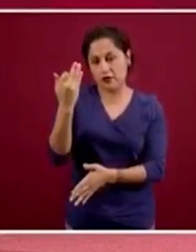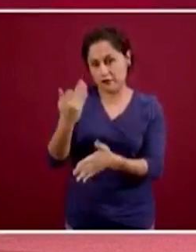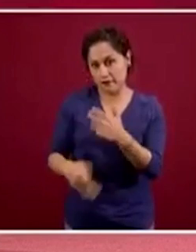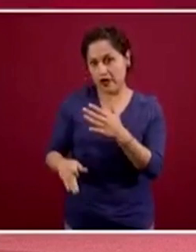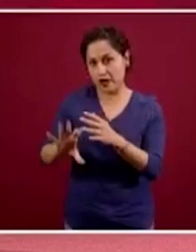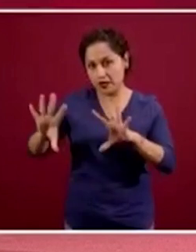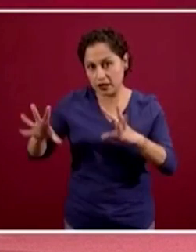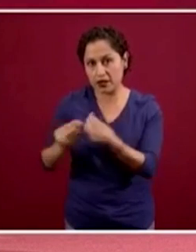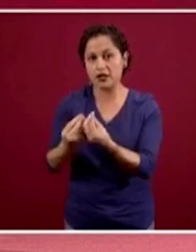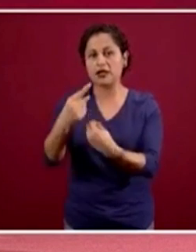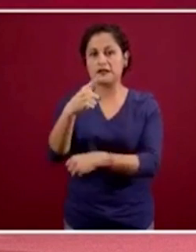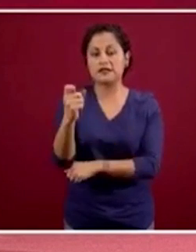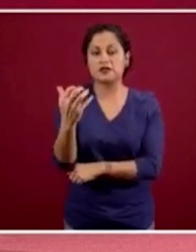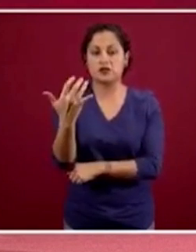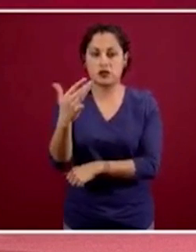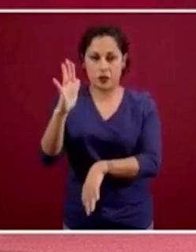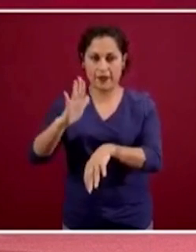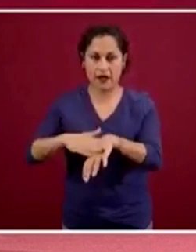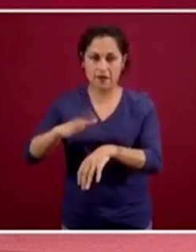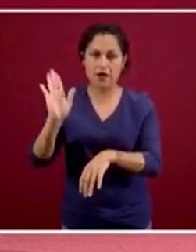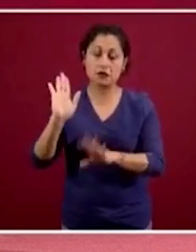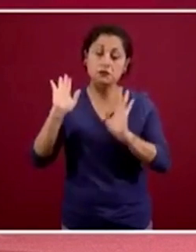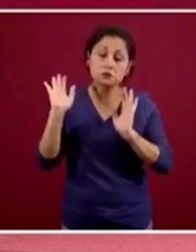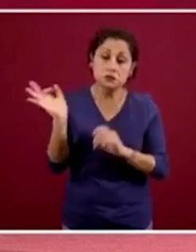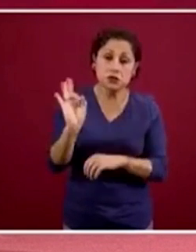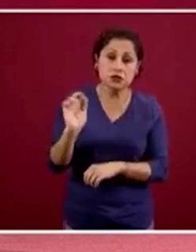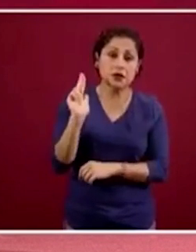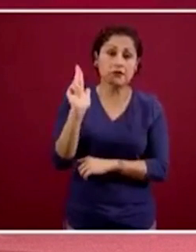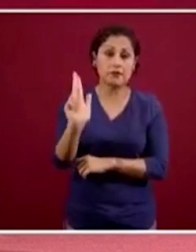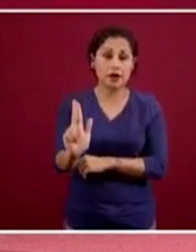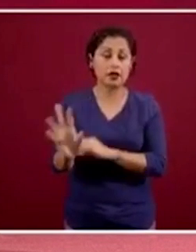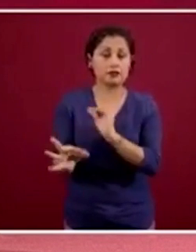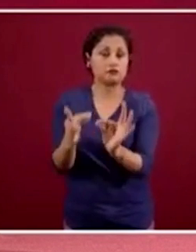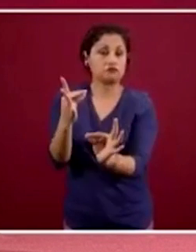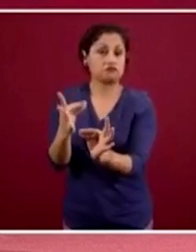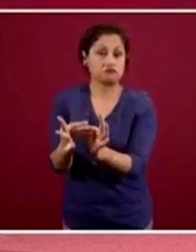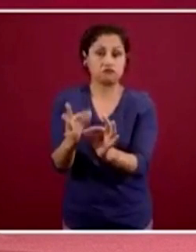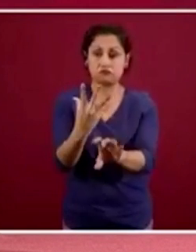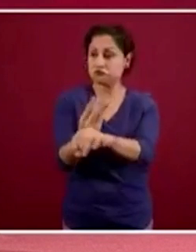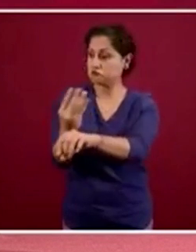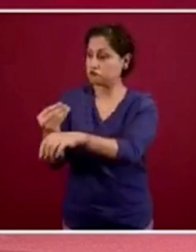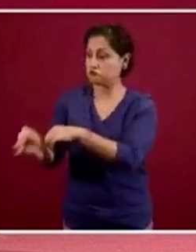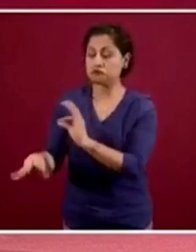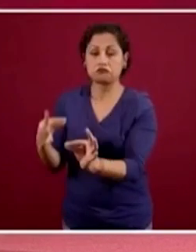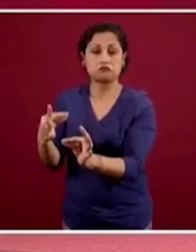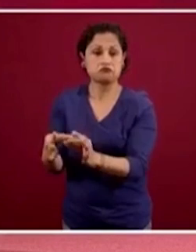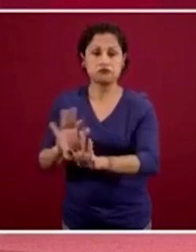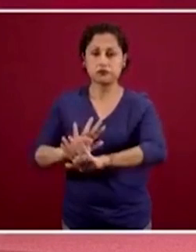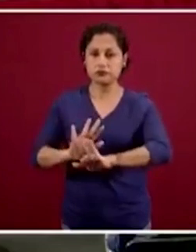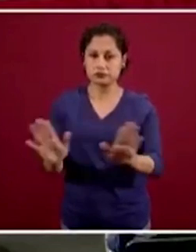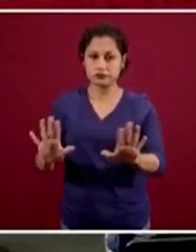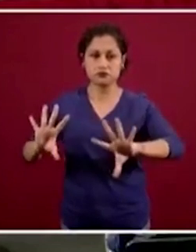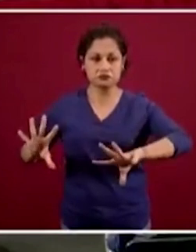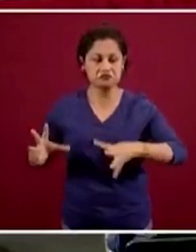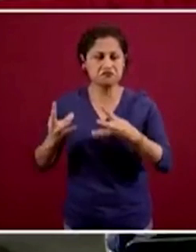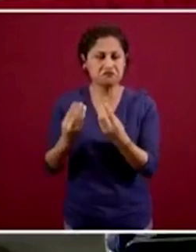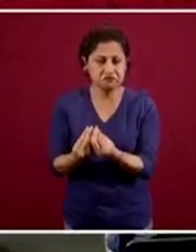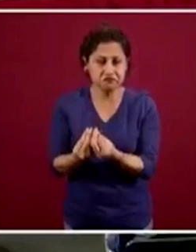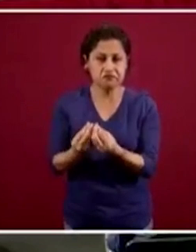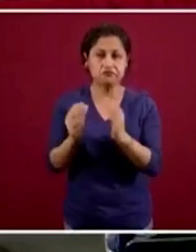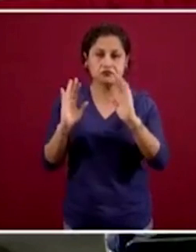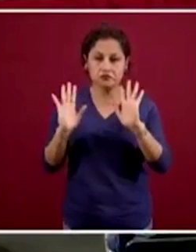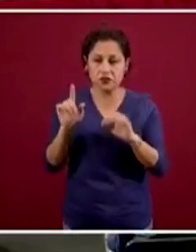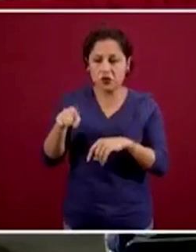más que serán reconvertidas, y espero que a partir del martes o miércoles de la próxima semana. Estamos considerando, por si ven alguna